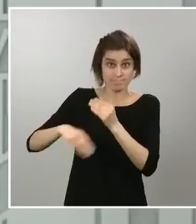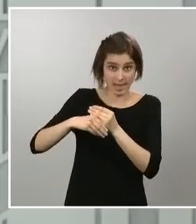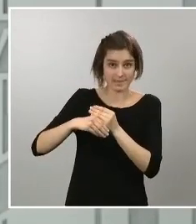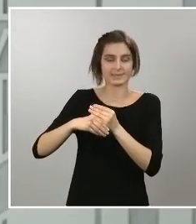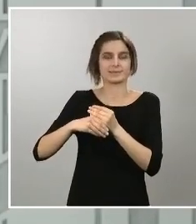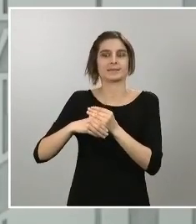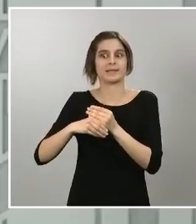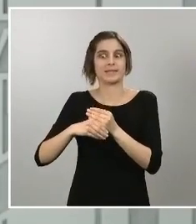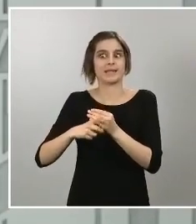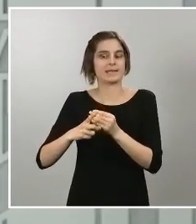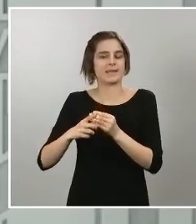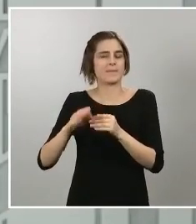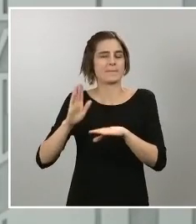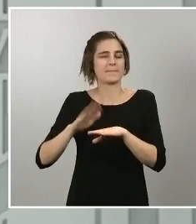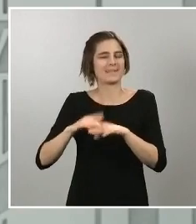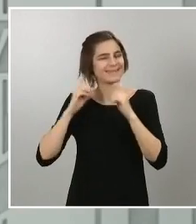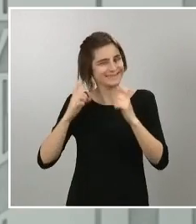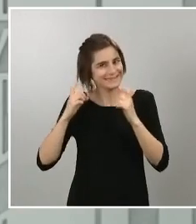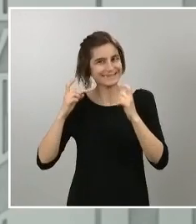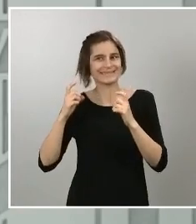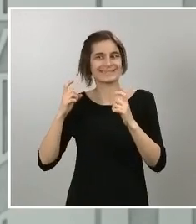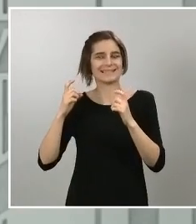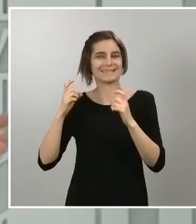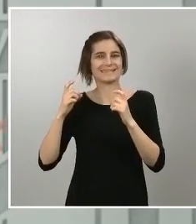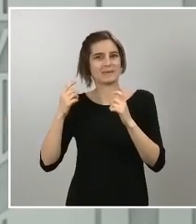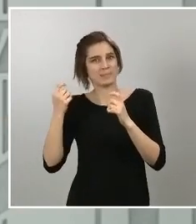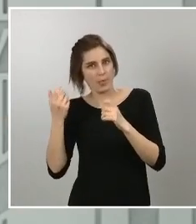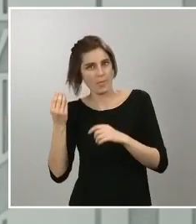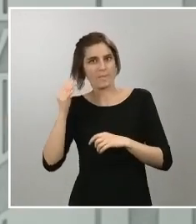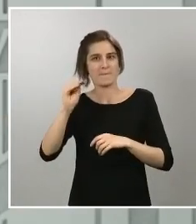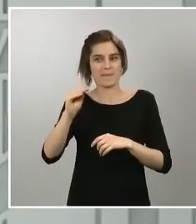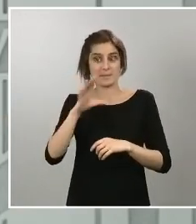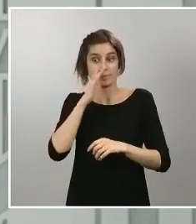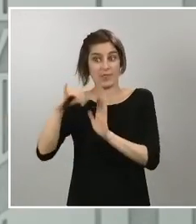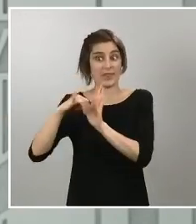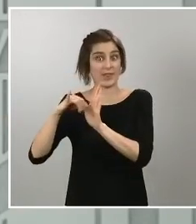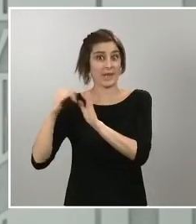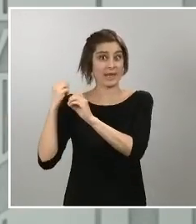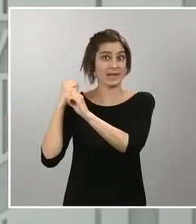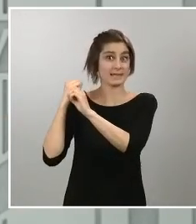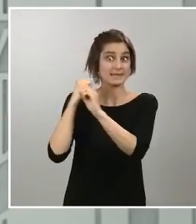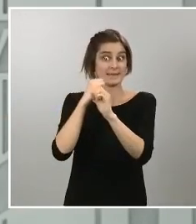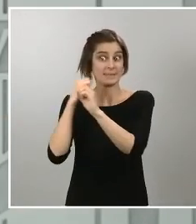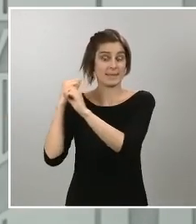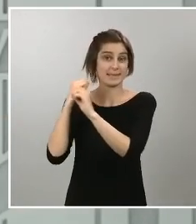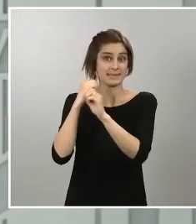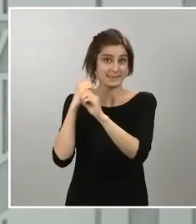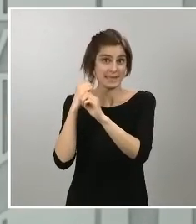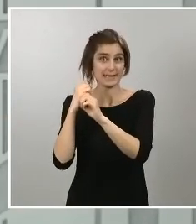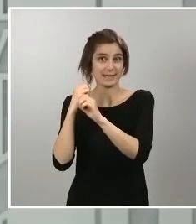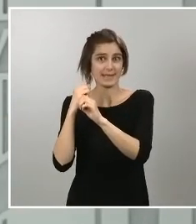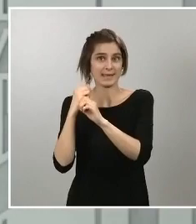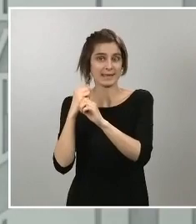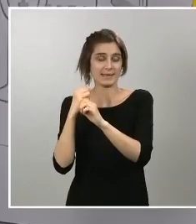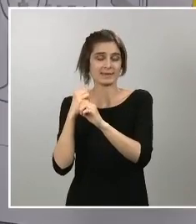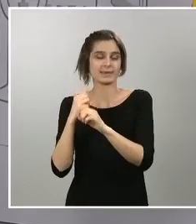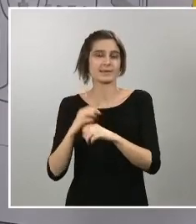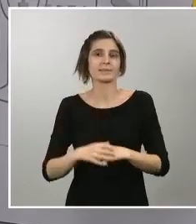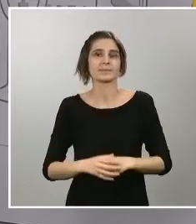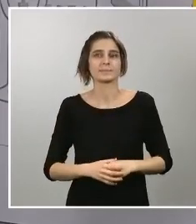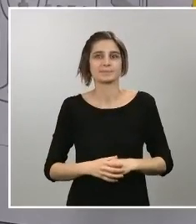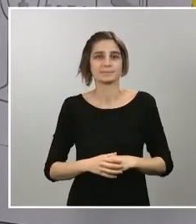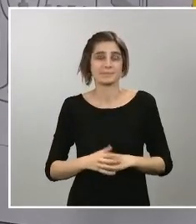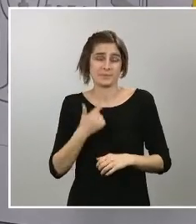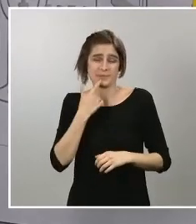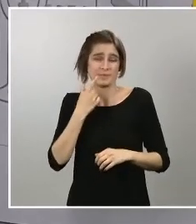fecha de semana santa anticipando de alguna manera el disfrute de esas vacaciones que habitualmente toman todos los ciudadanos Ministra de